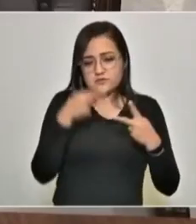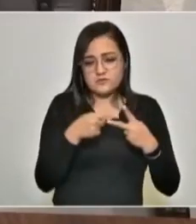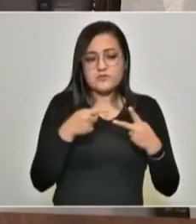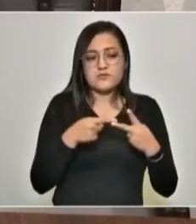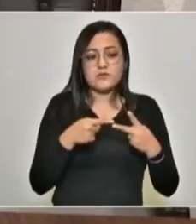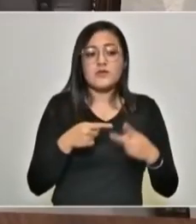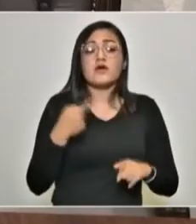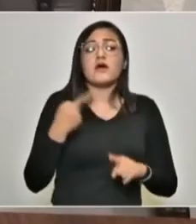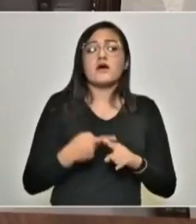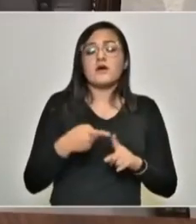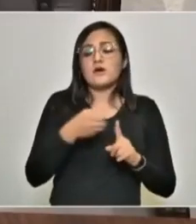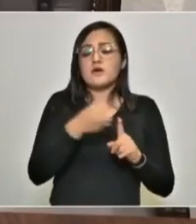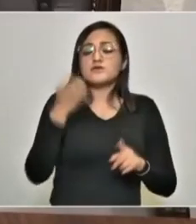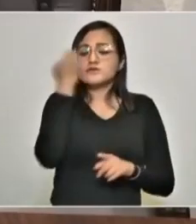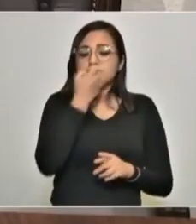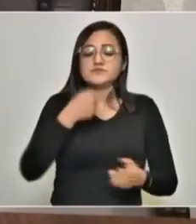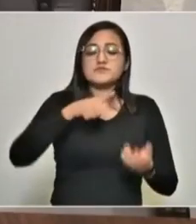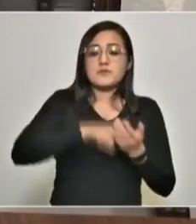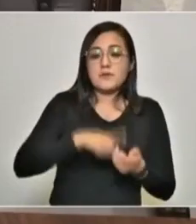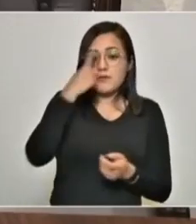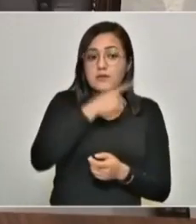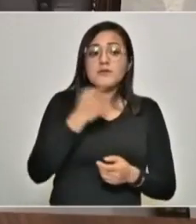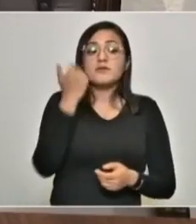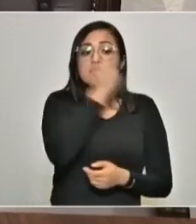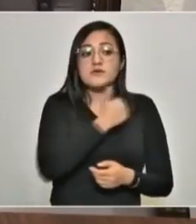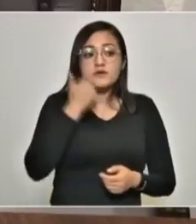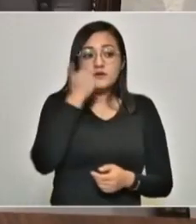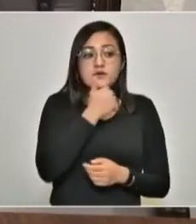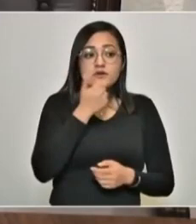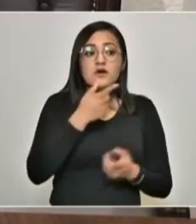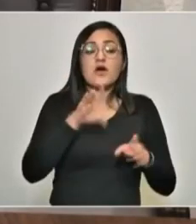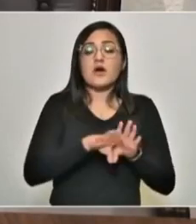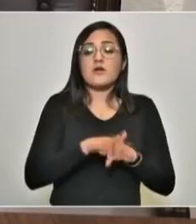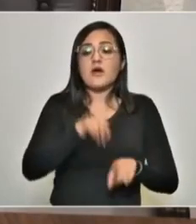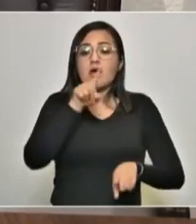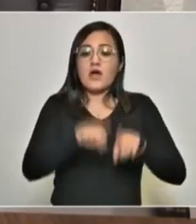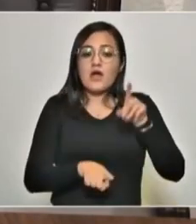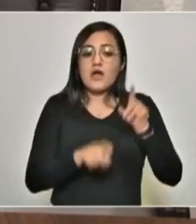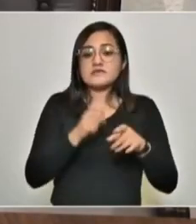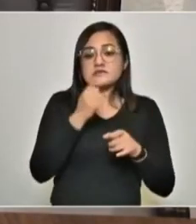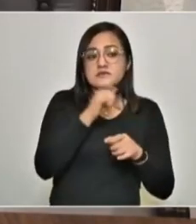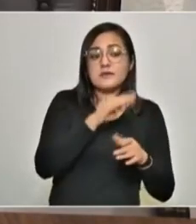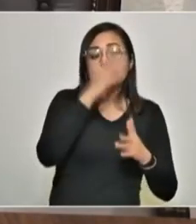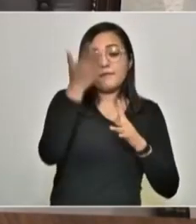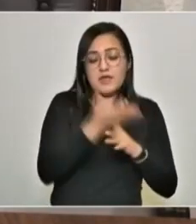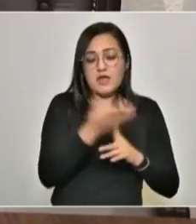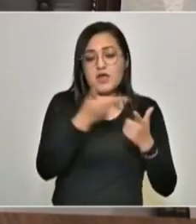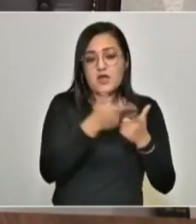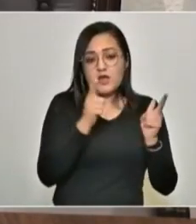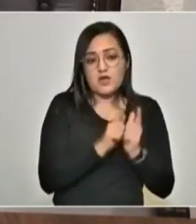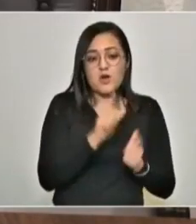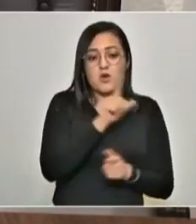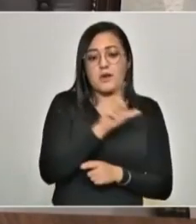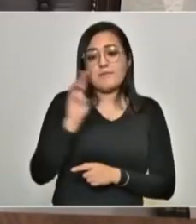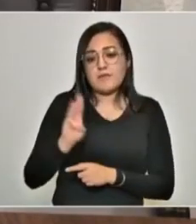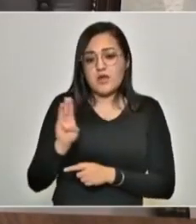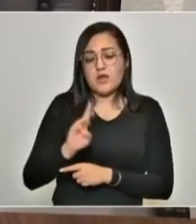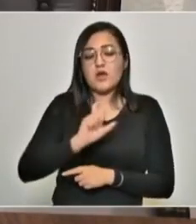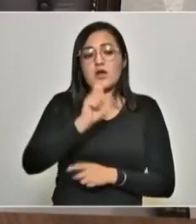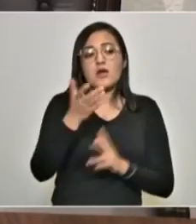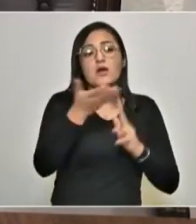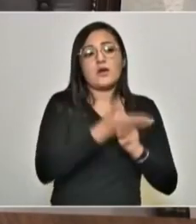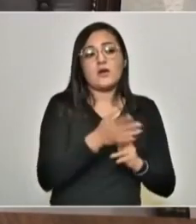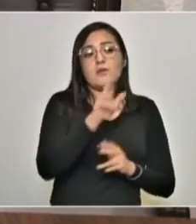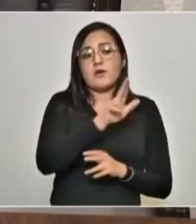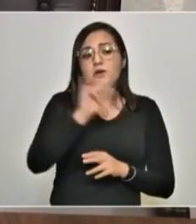Es la forma en que se organiza una escuela para que los alumnos asistan de forma escalonada. Mitad del grupo, por ejemplo, lunes y miércoles, martes